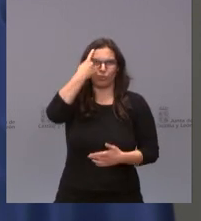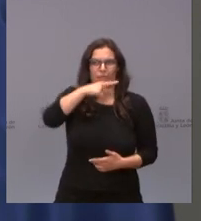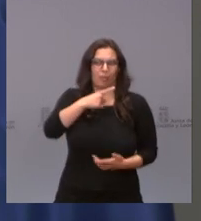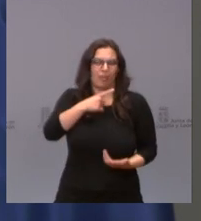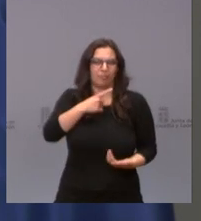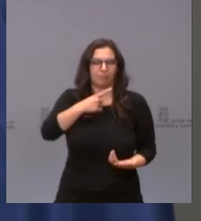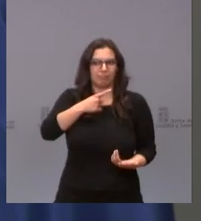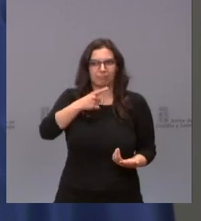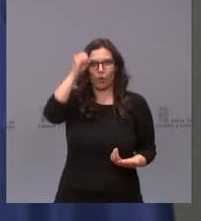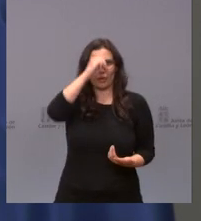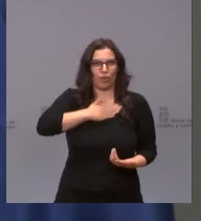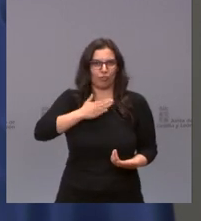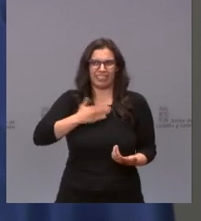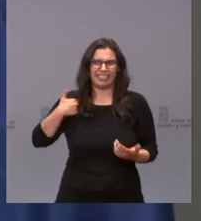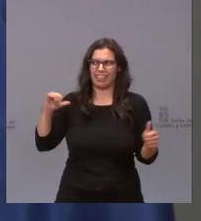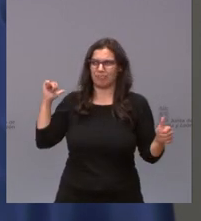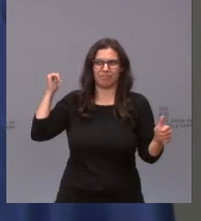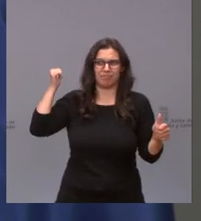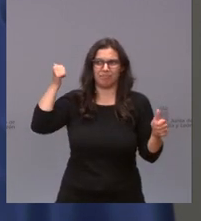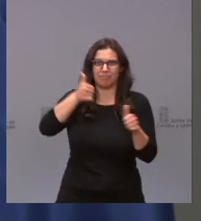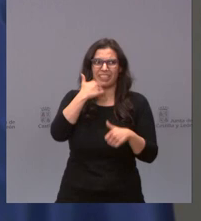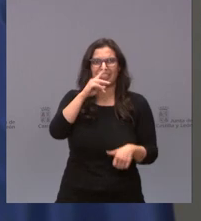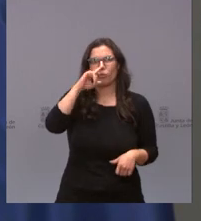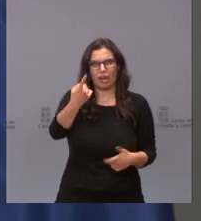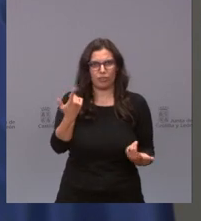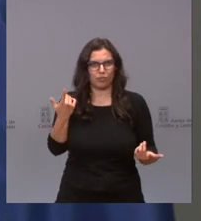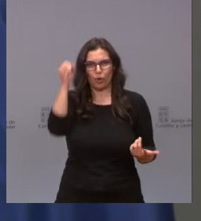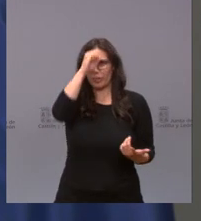noticia, porque es es la misma postura desde hace casi un año ya.